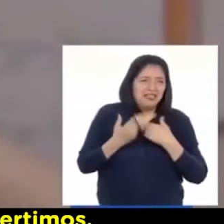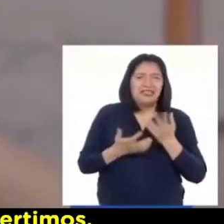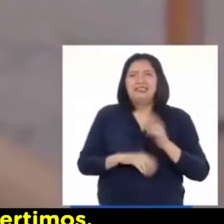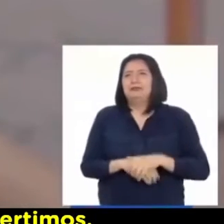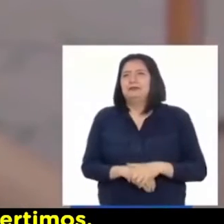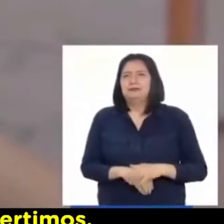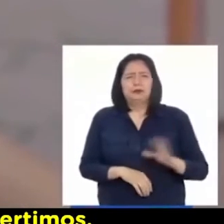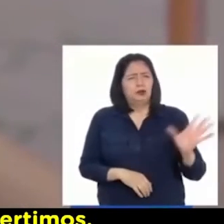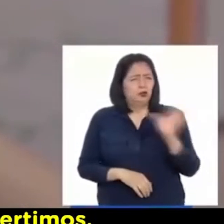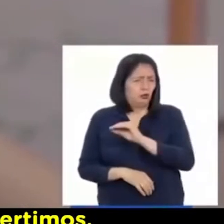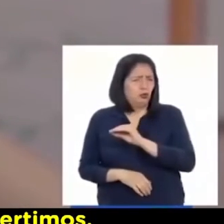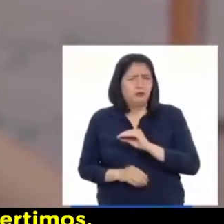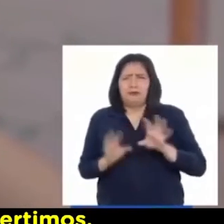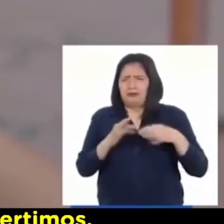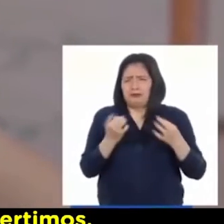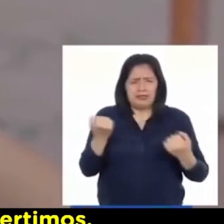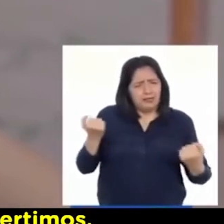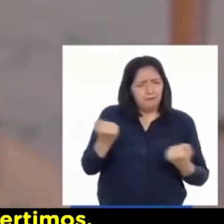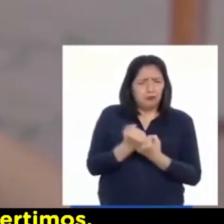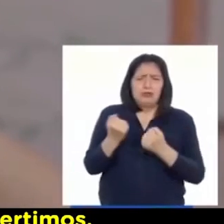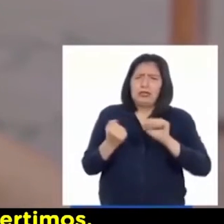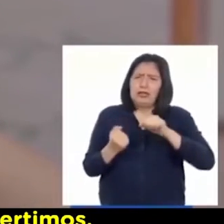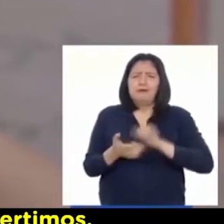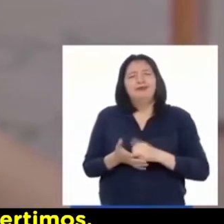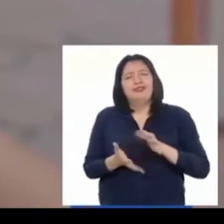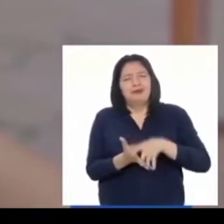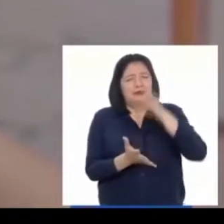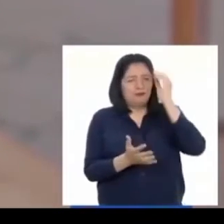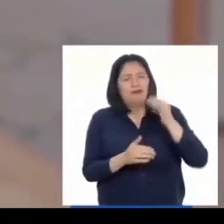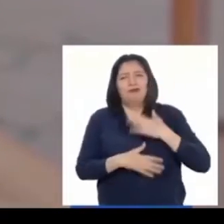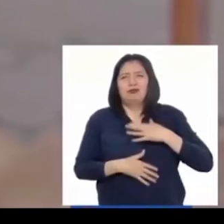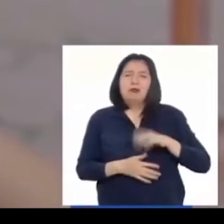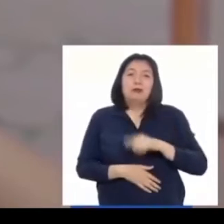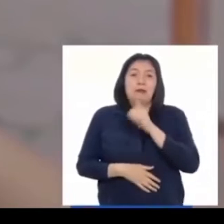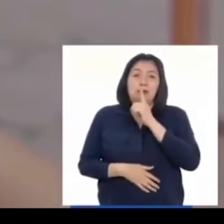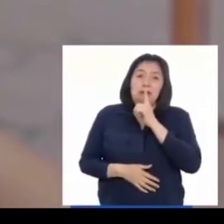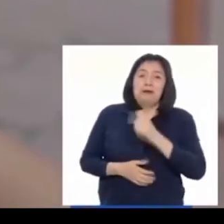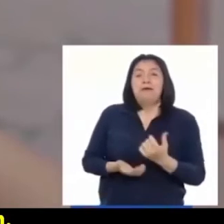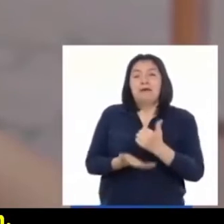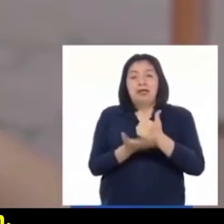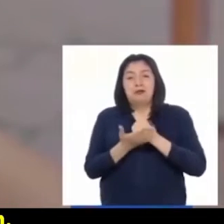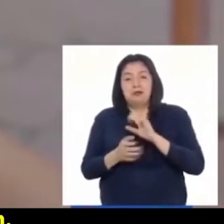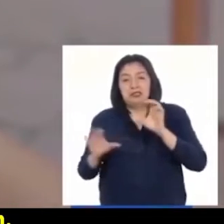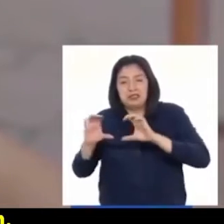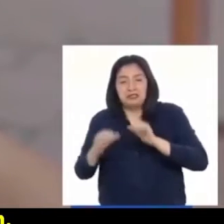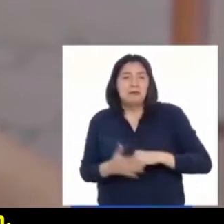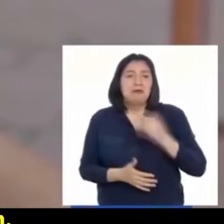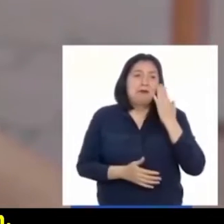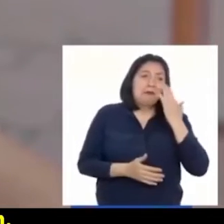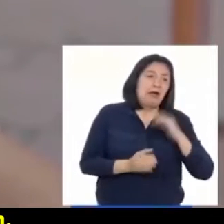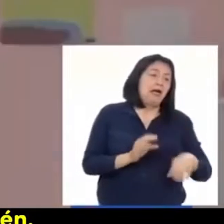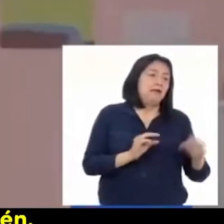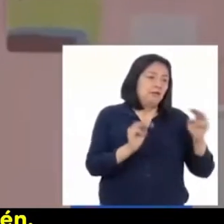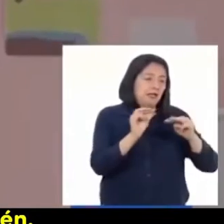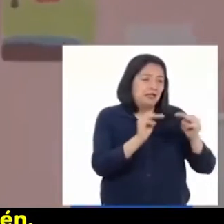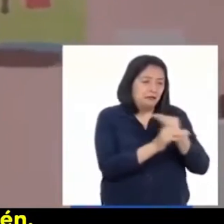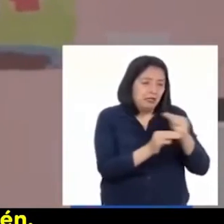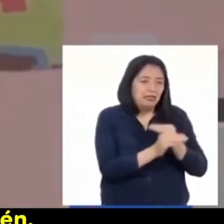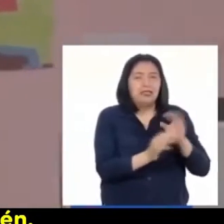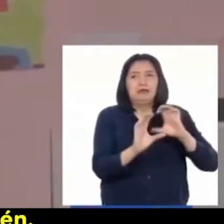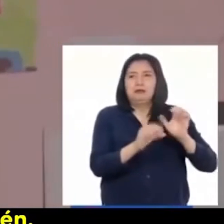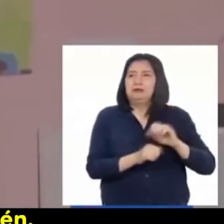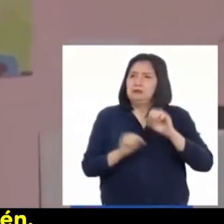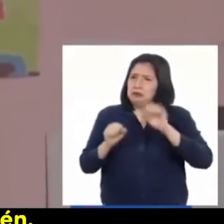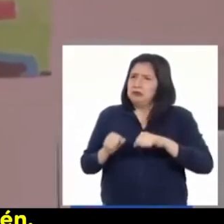Todos nos apoyamos y aprendemos, nos divertimos. Mi papá me ayuda en ciencias y mi mamá en mate y comunicación. Pudimos